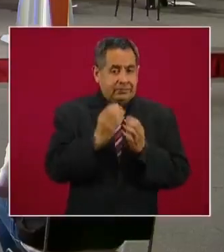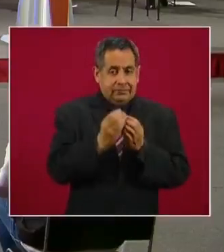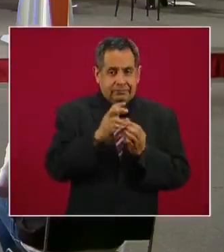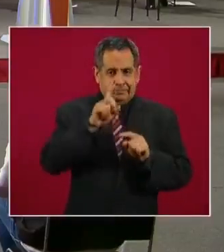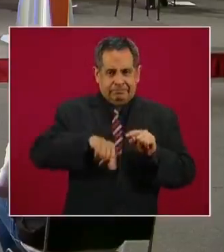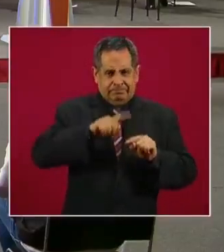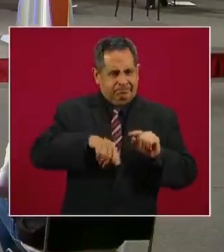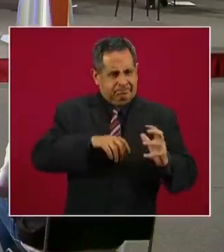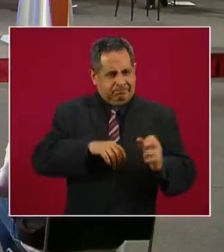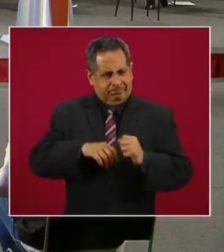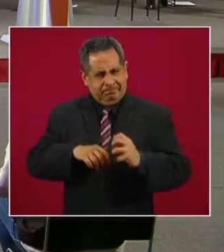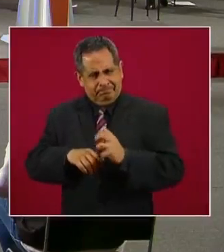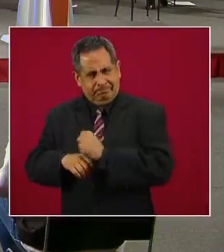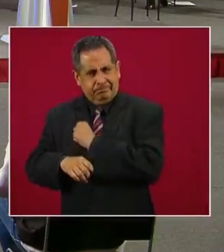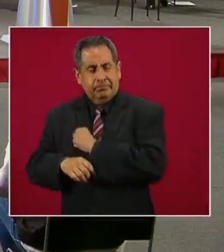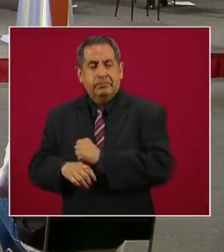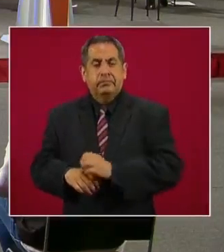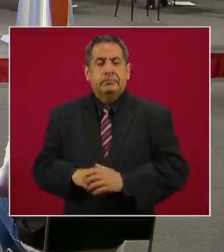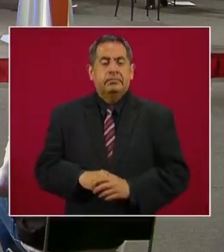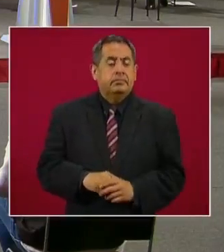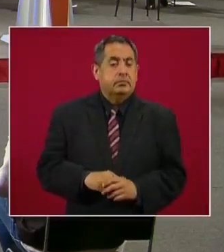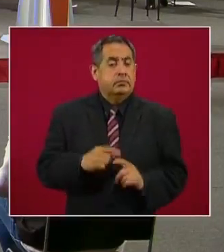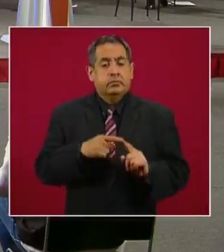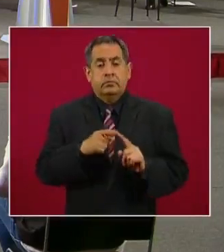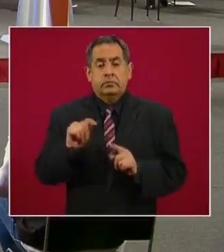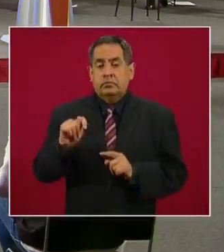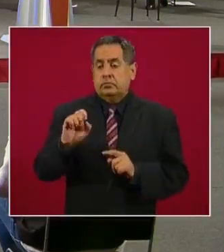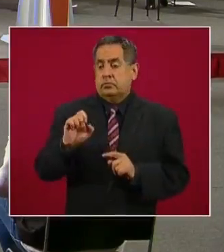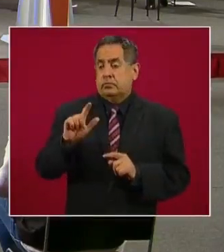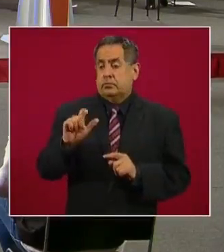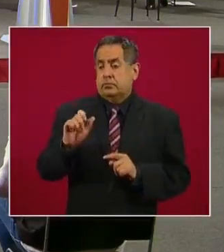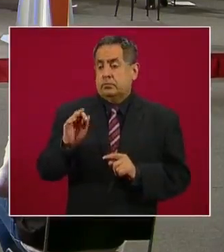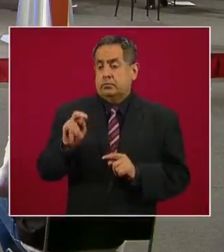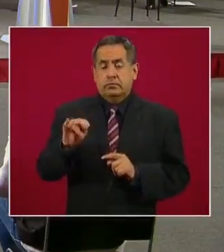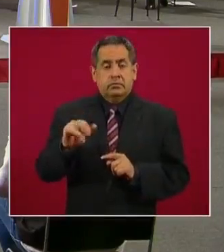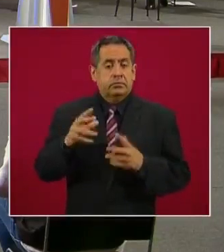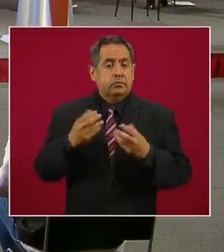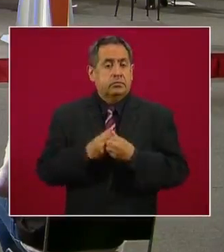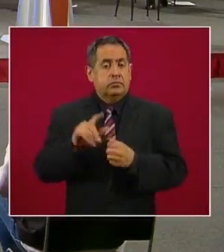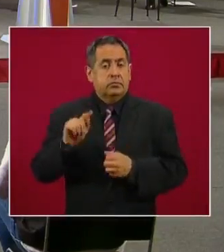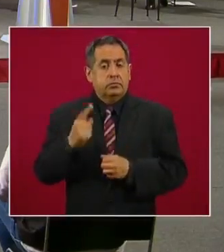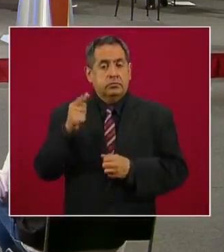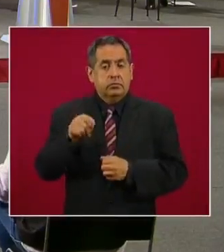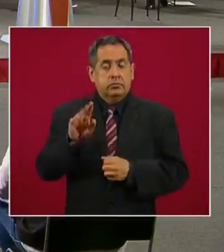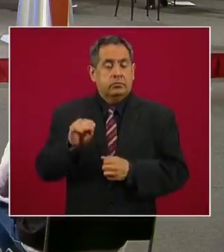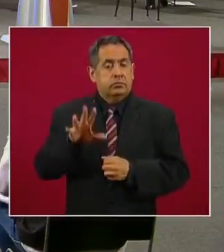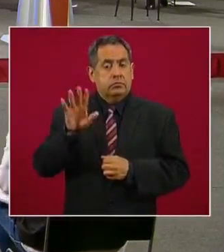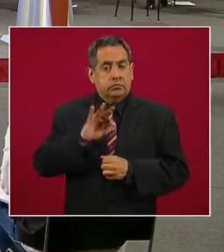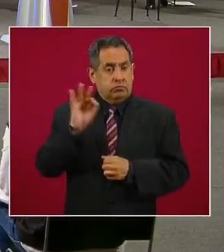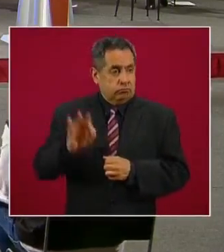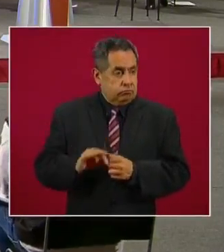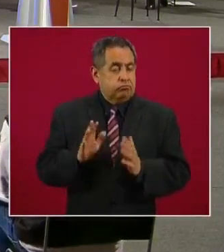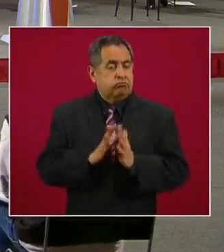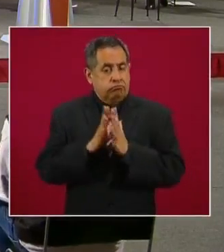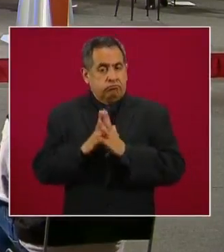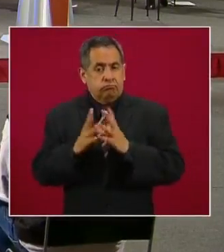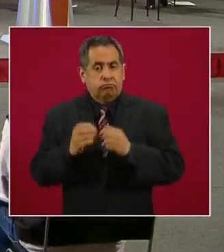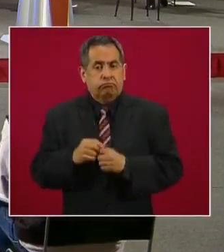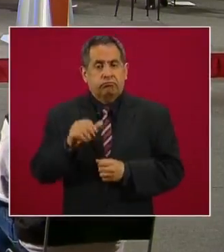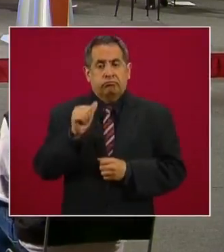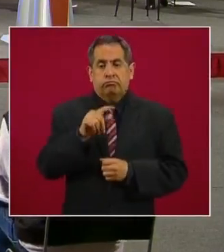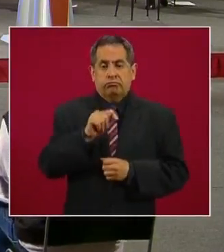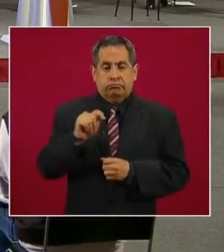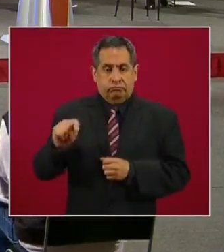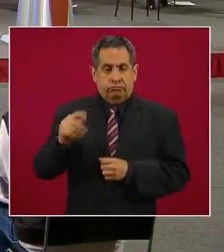Voy a resaltar aquí telefónica, una colaboración de 71.95 por ciento. AT&T el